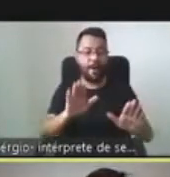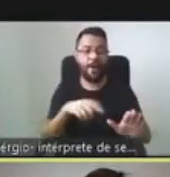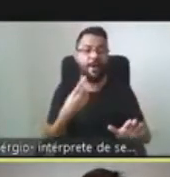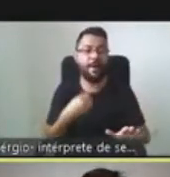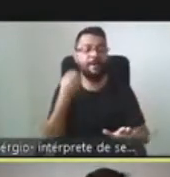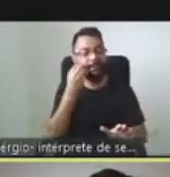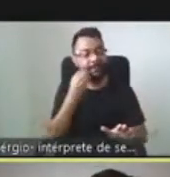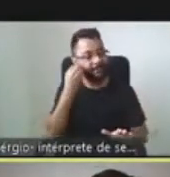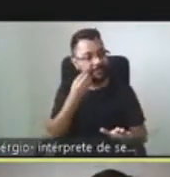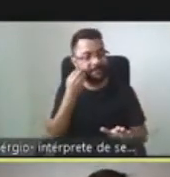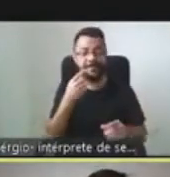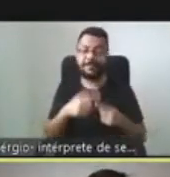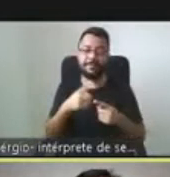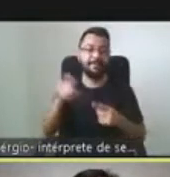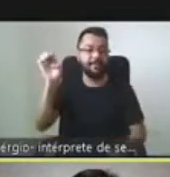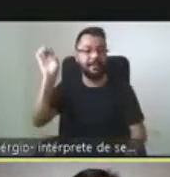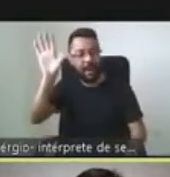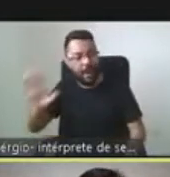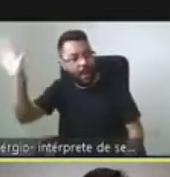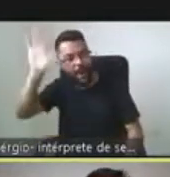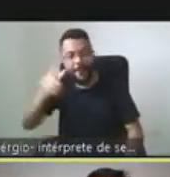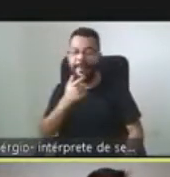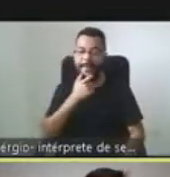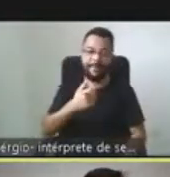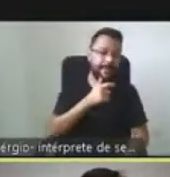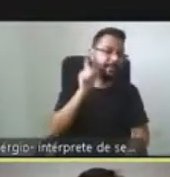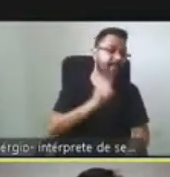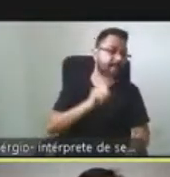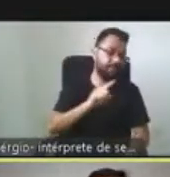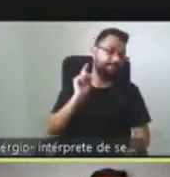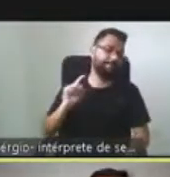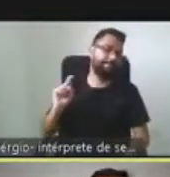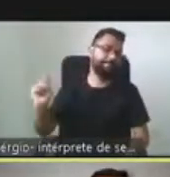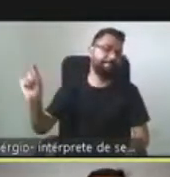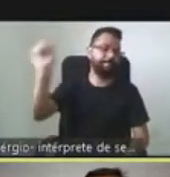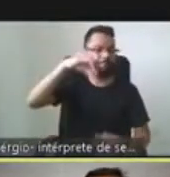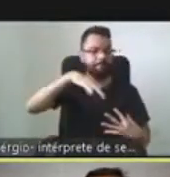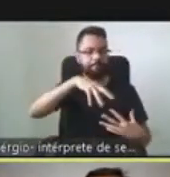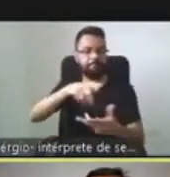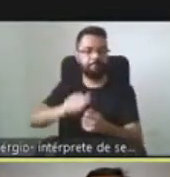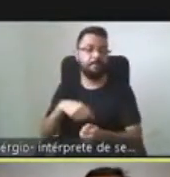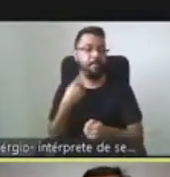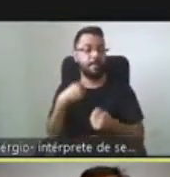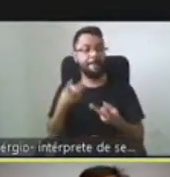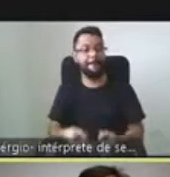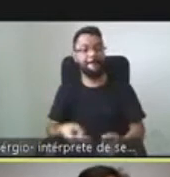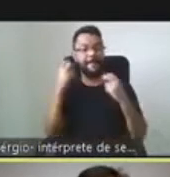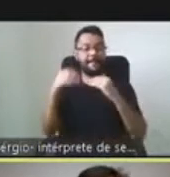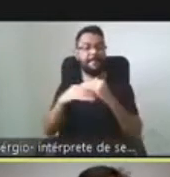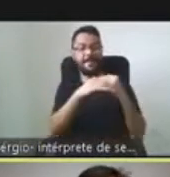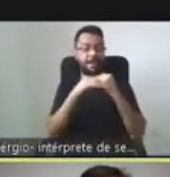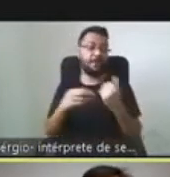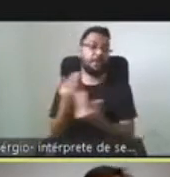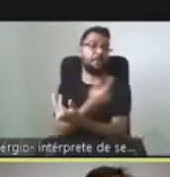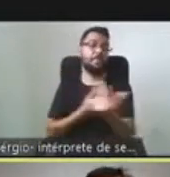Europa, en Inglaterra, en los Estados Unidos. Entonces estamos viendo que son patrones comunes que experimentamos